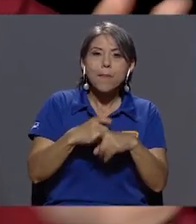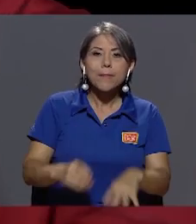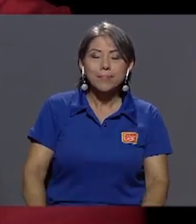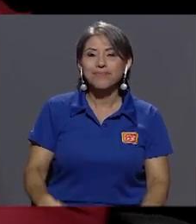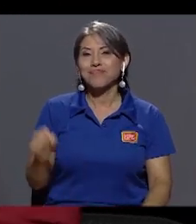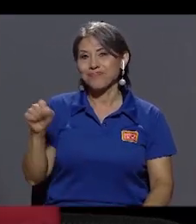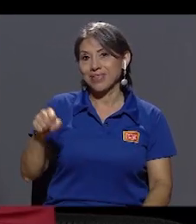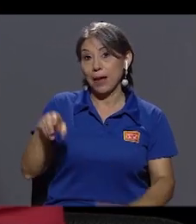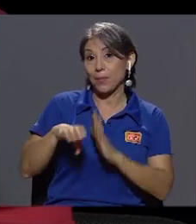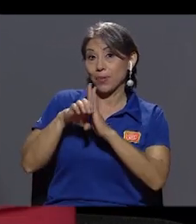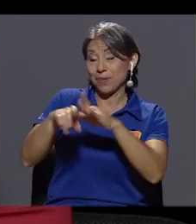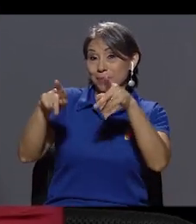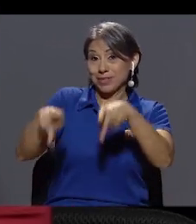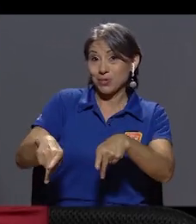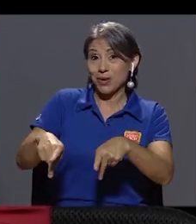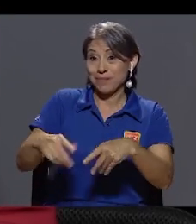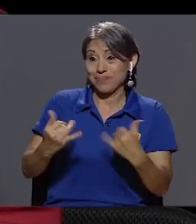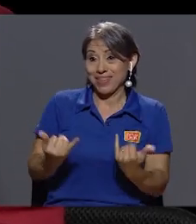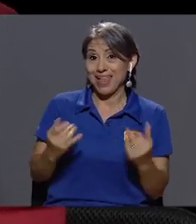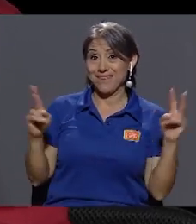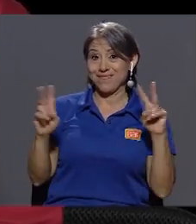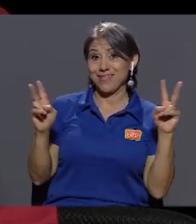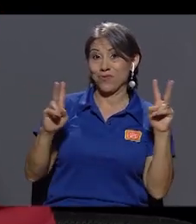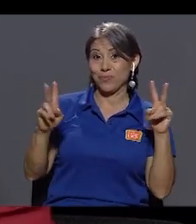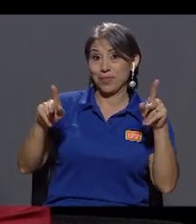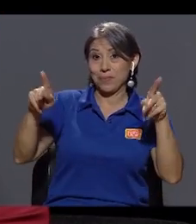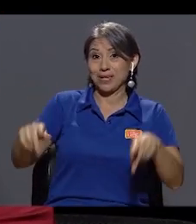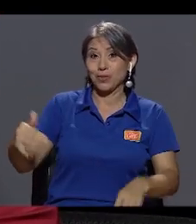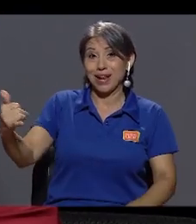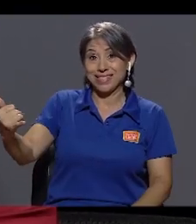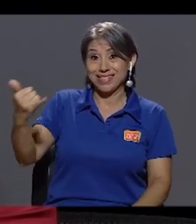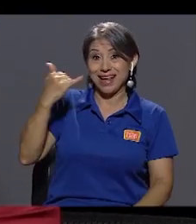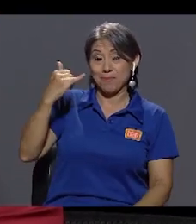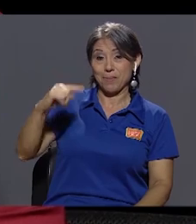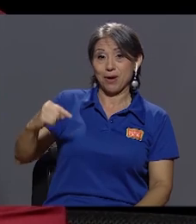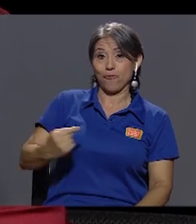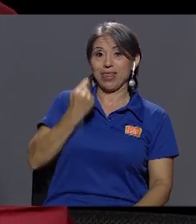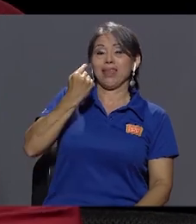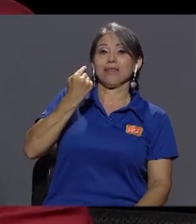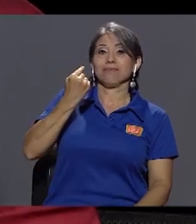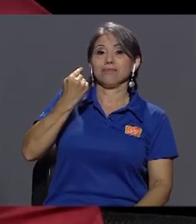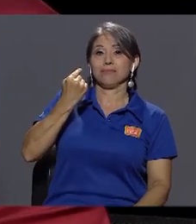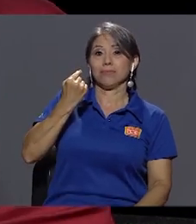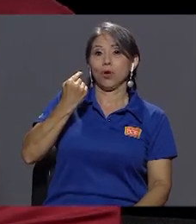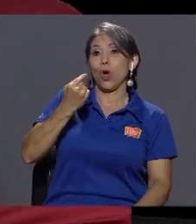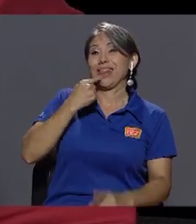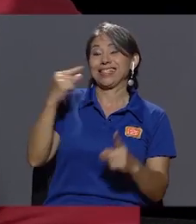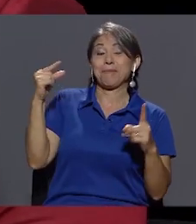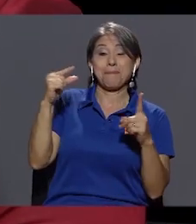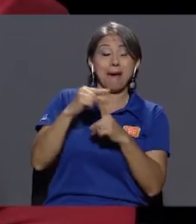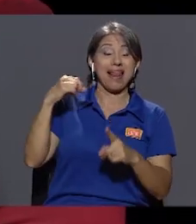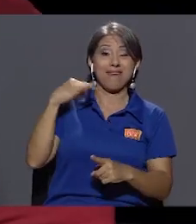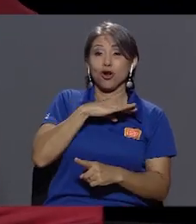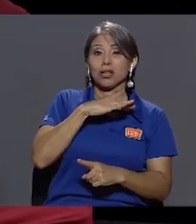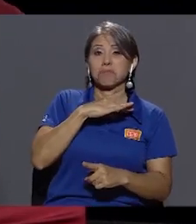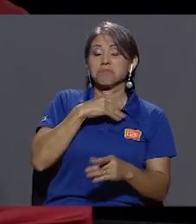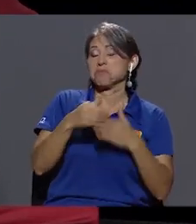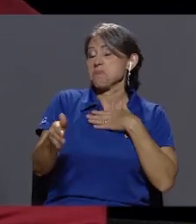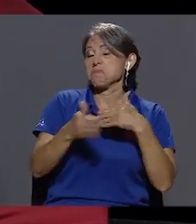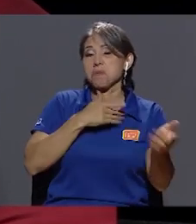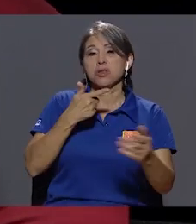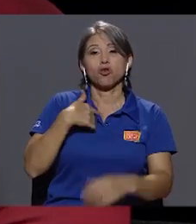Si es una llamada que está haciendo el oyente para ofender o para decir una palabrota, inmediatamente no tengo